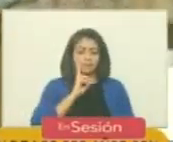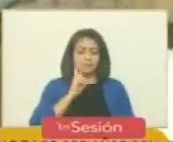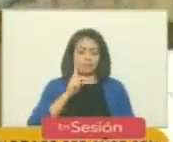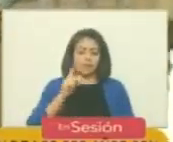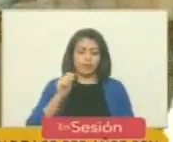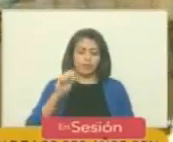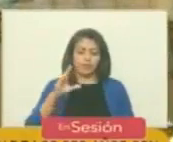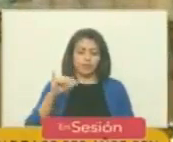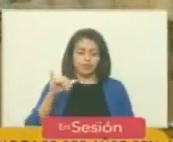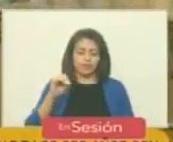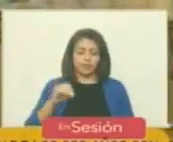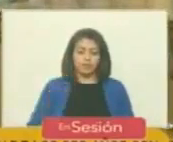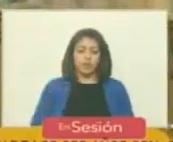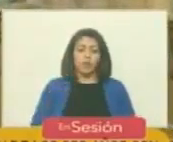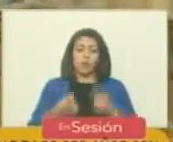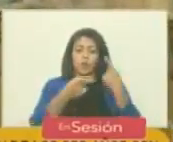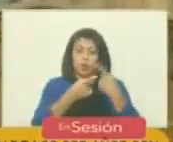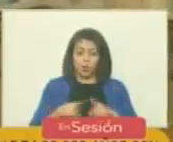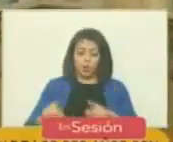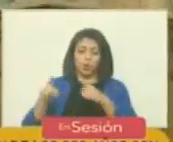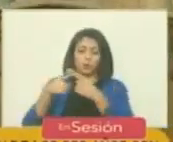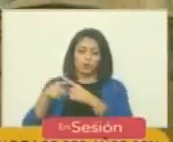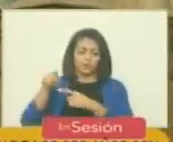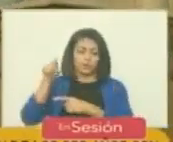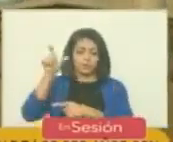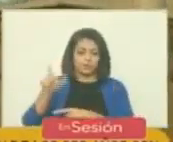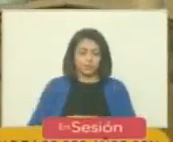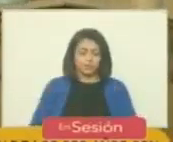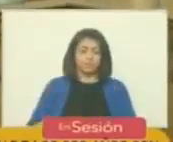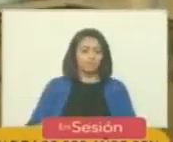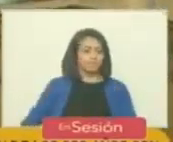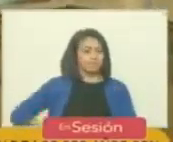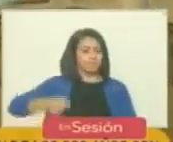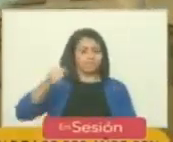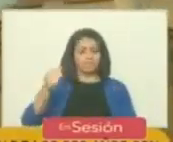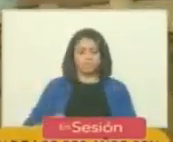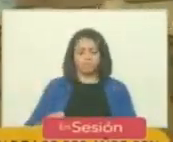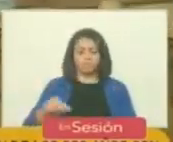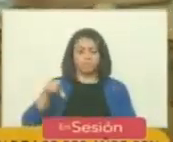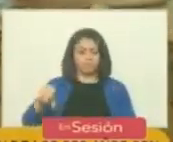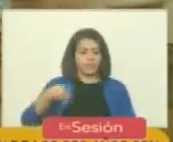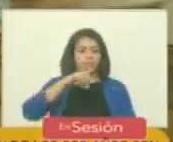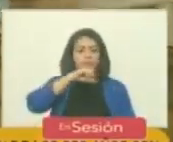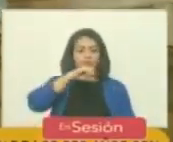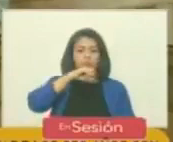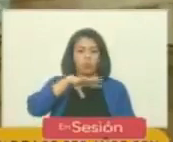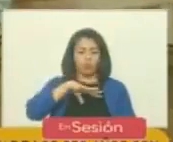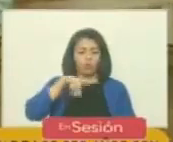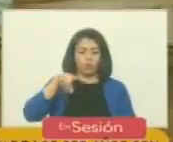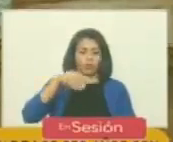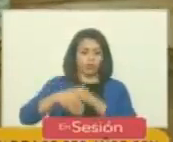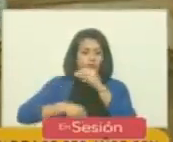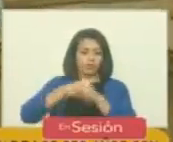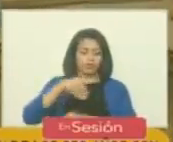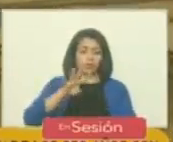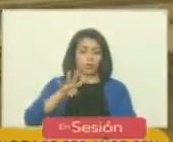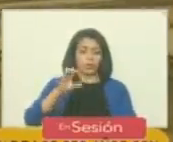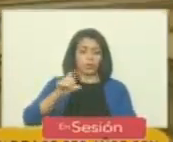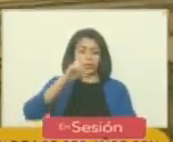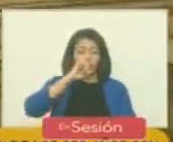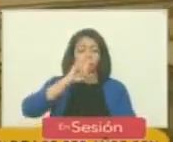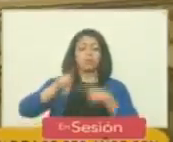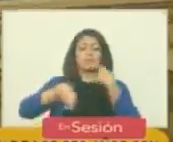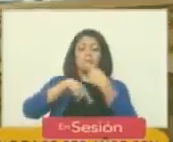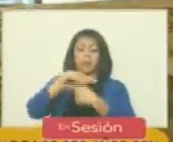Palacio. Y el otro como capricho, capricho de la historia, ocurrido 40 años